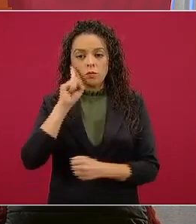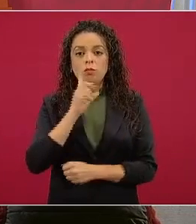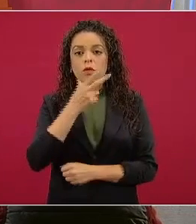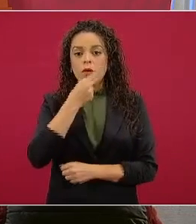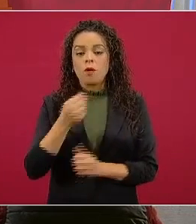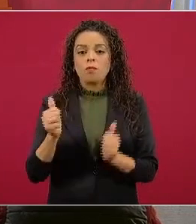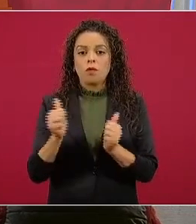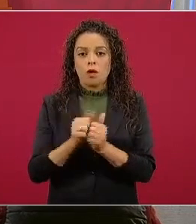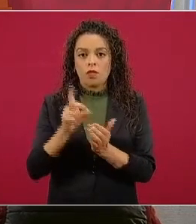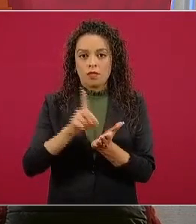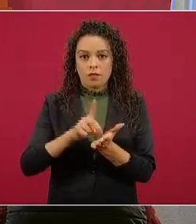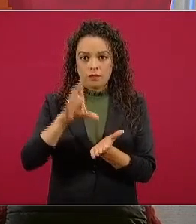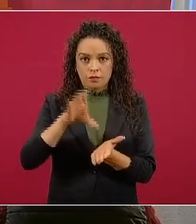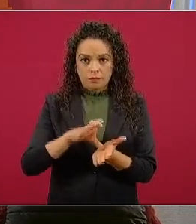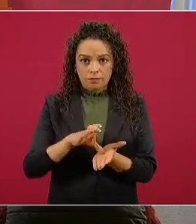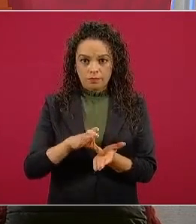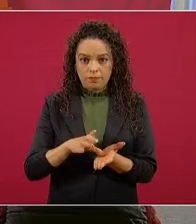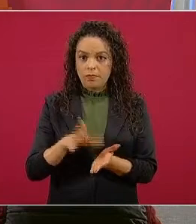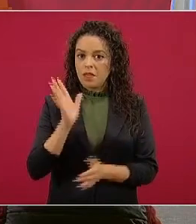Cumplido.